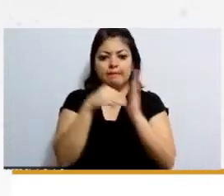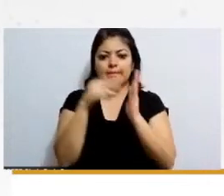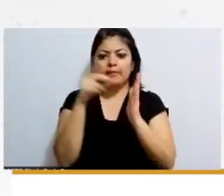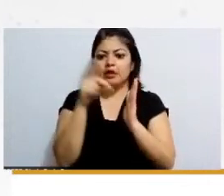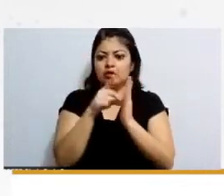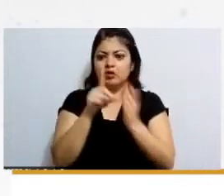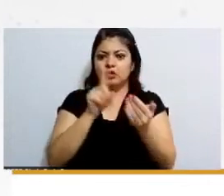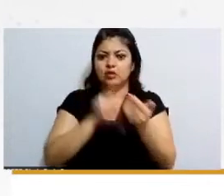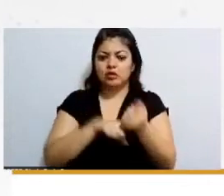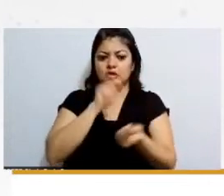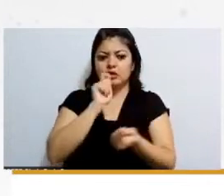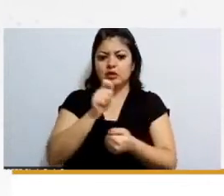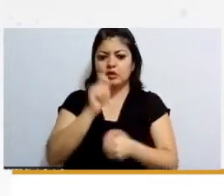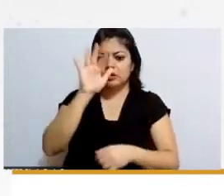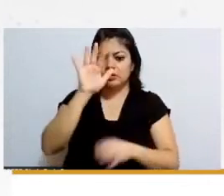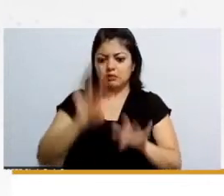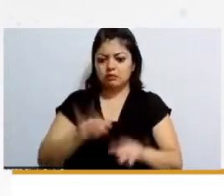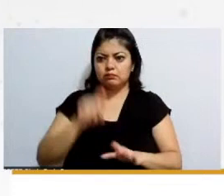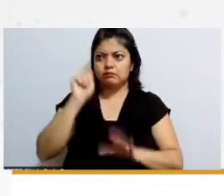sentencias de la corte y otra